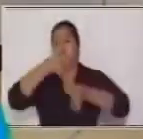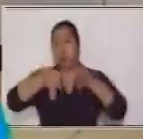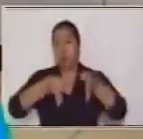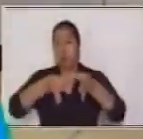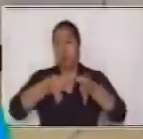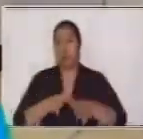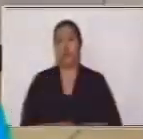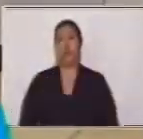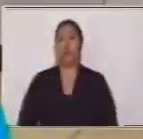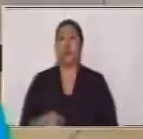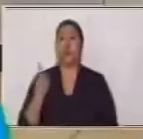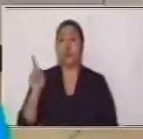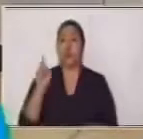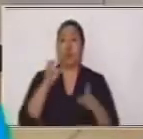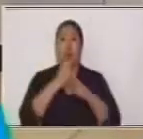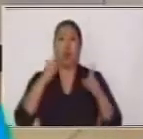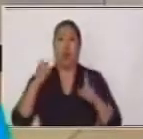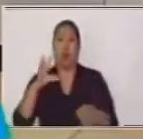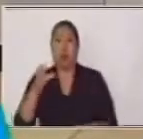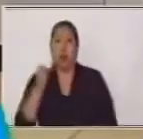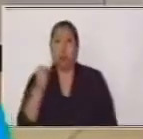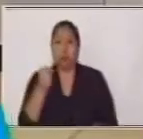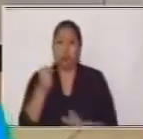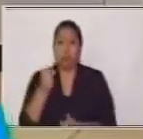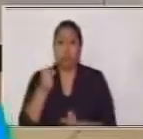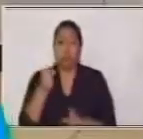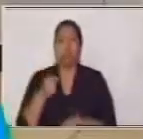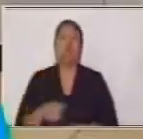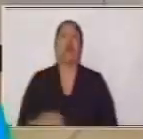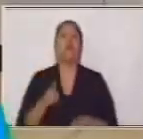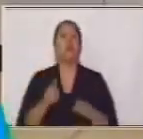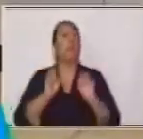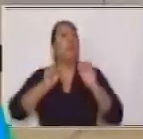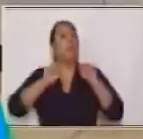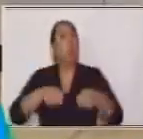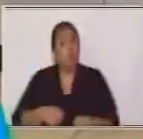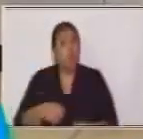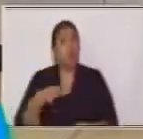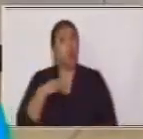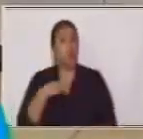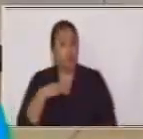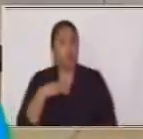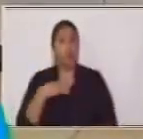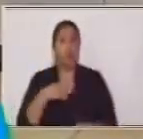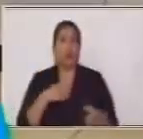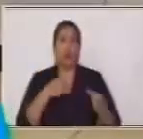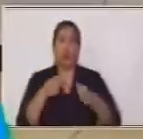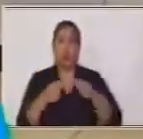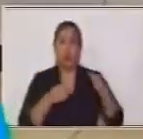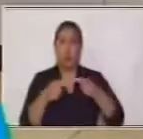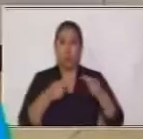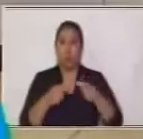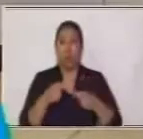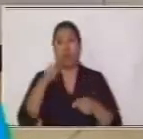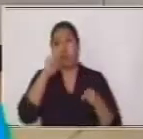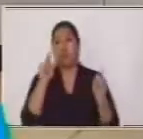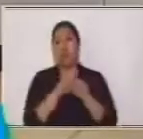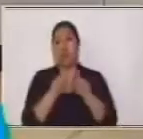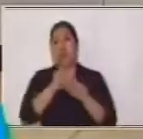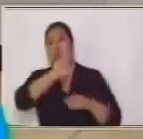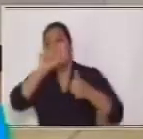oraciones yuxtapuestas también puede existir la coordinación y la subordinación.